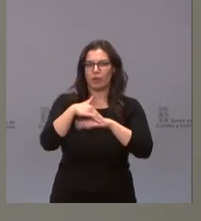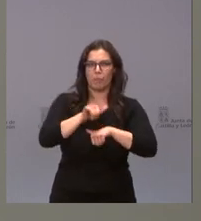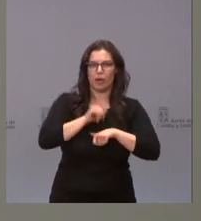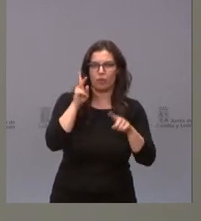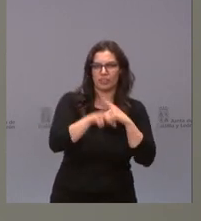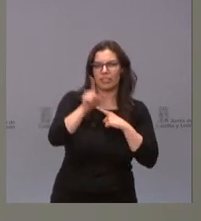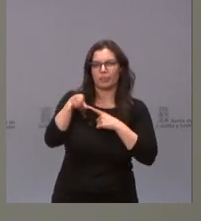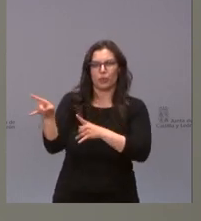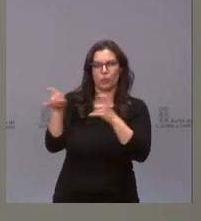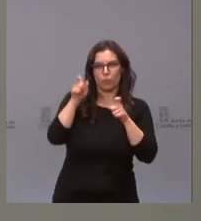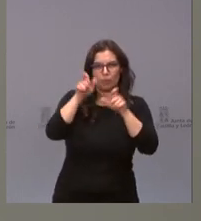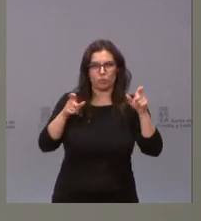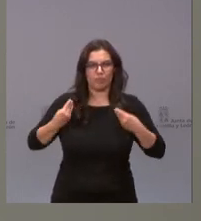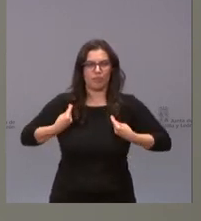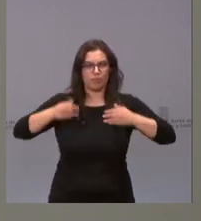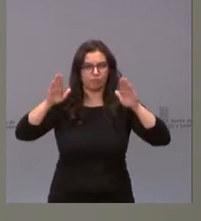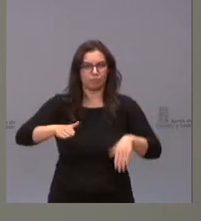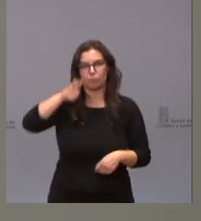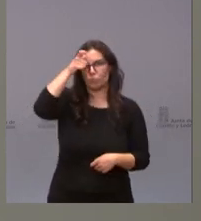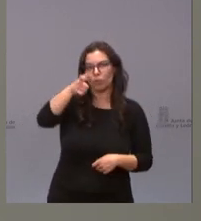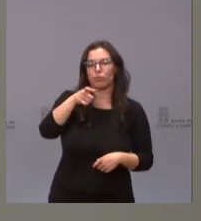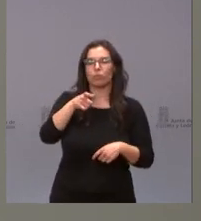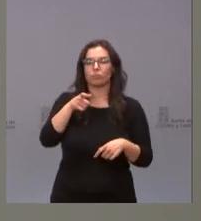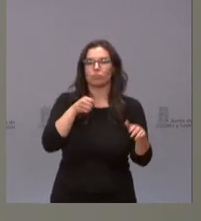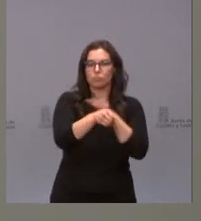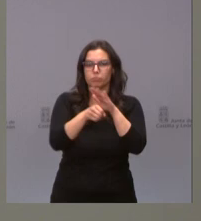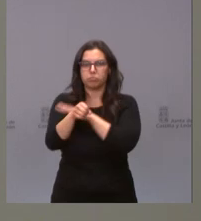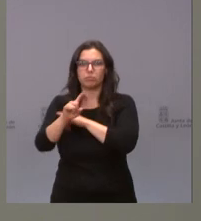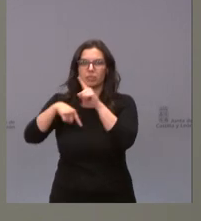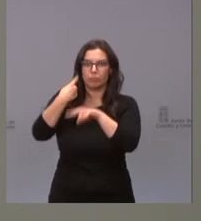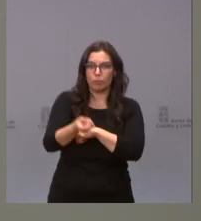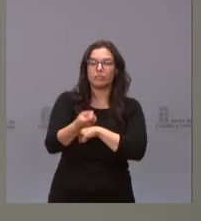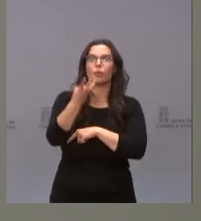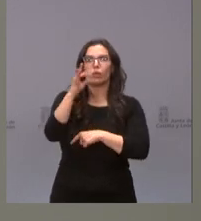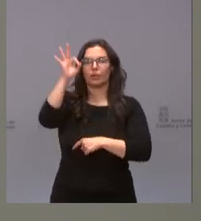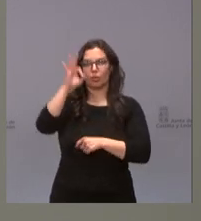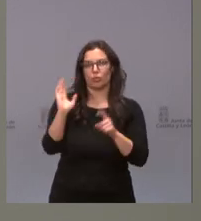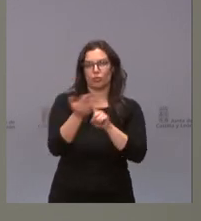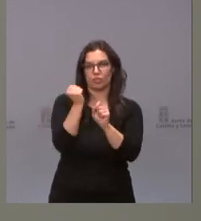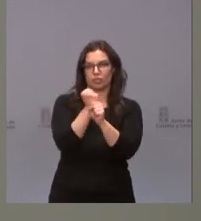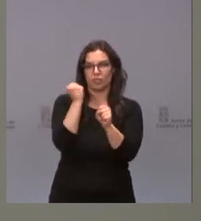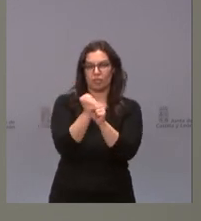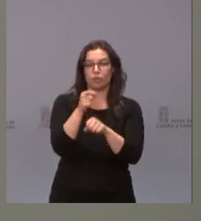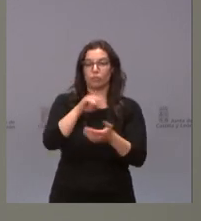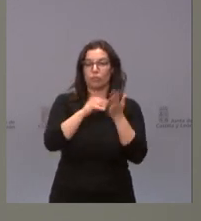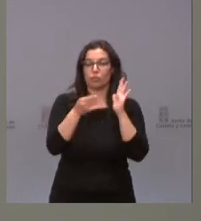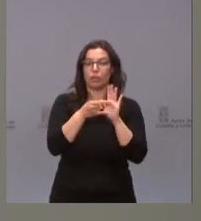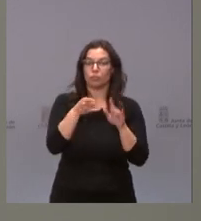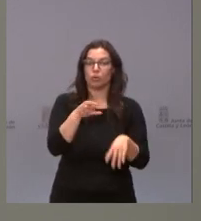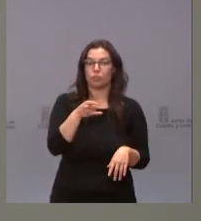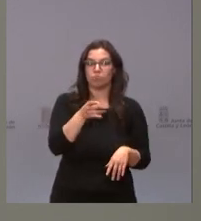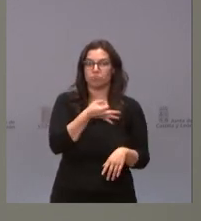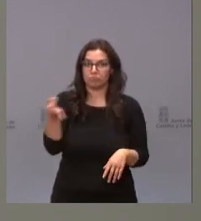población en el medio rural, con inserción laboral cercana al 40% una vez finalizado el programa. Un proyecto que está resultando